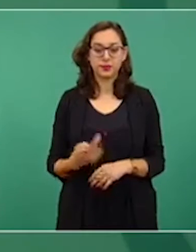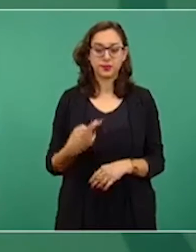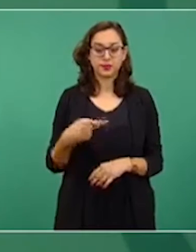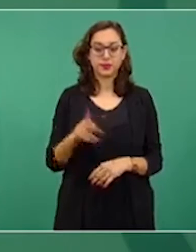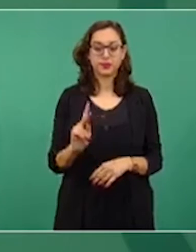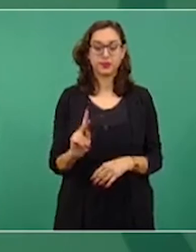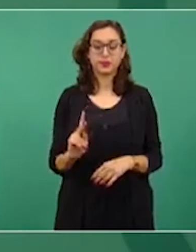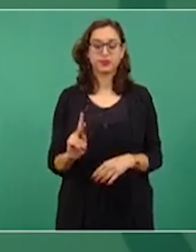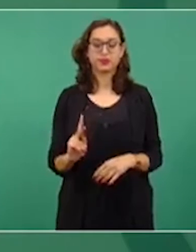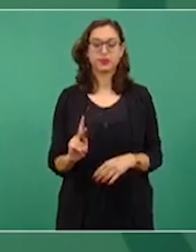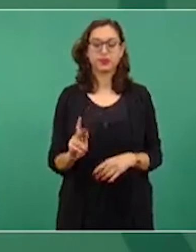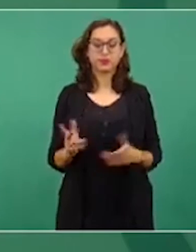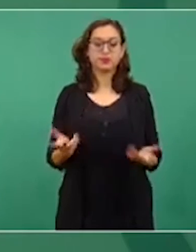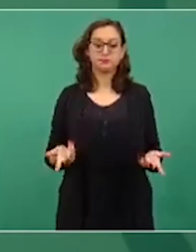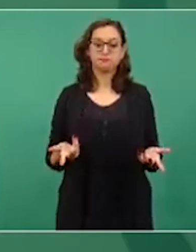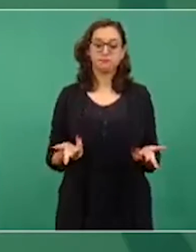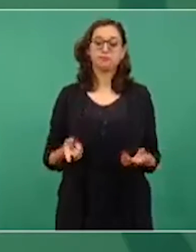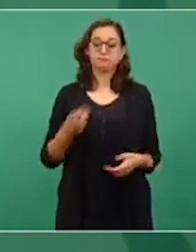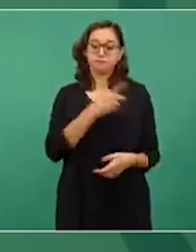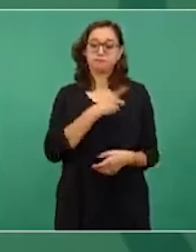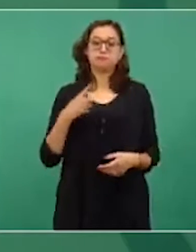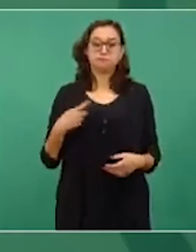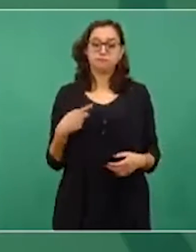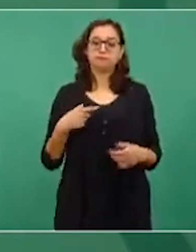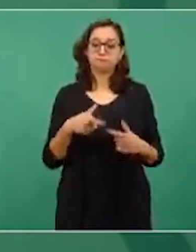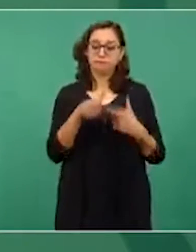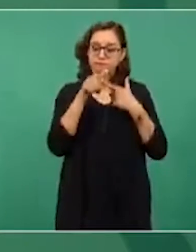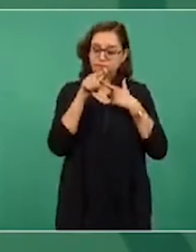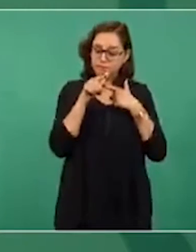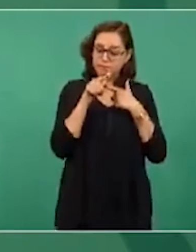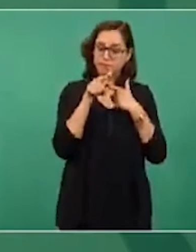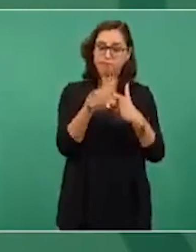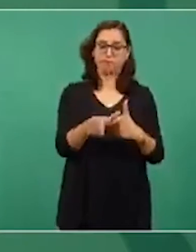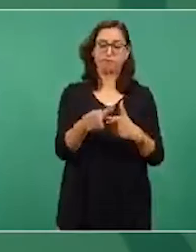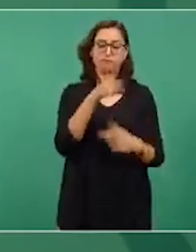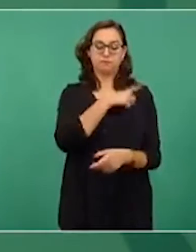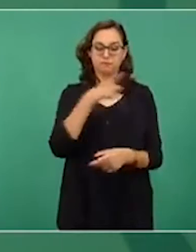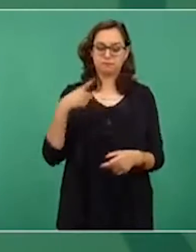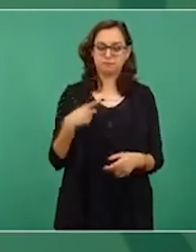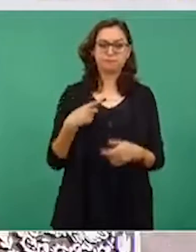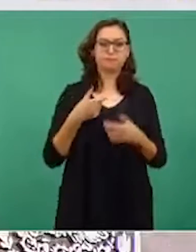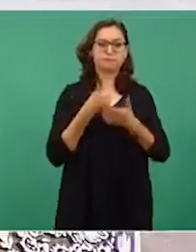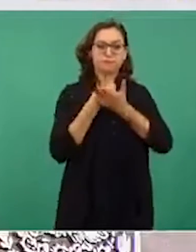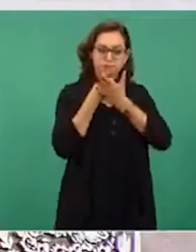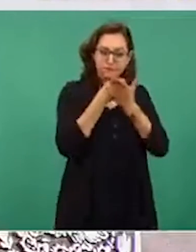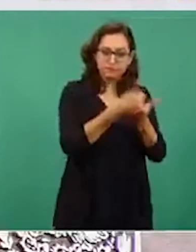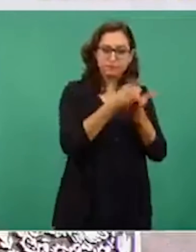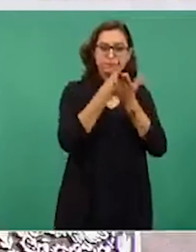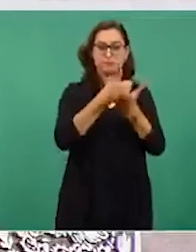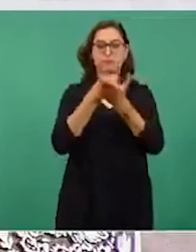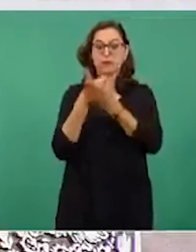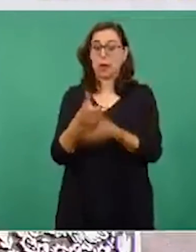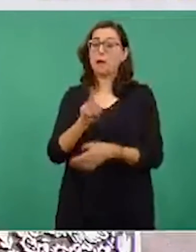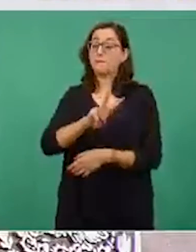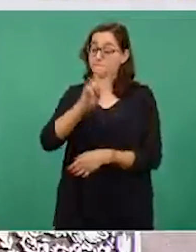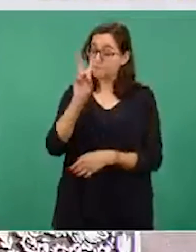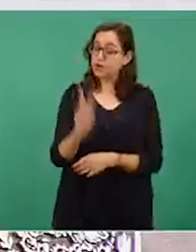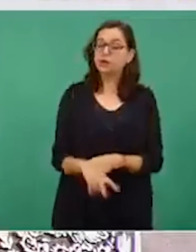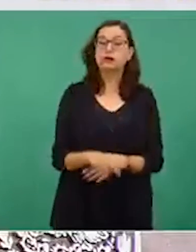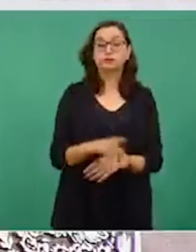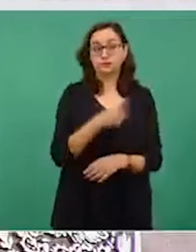pues vamos a continuar ayudando, porque en efecto nos apoyan mucho